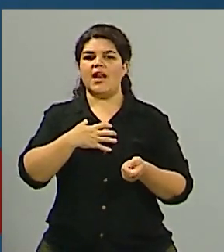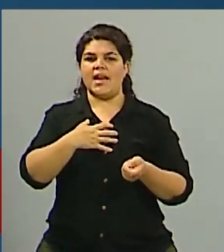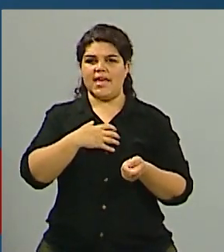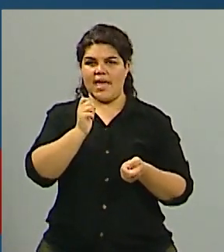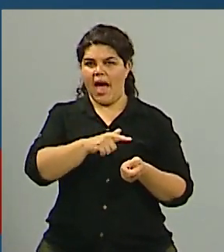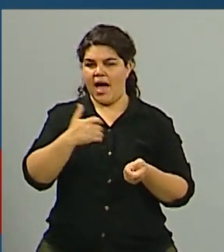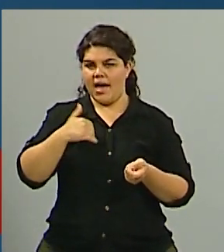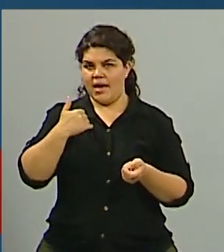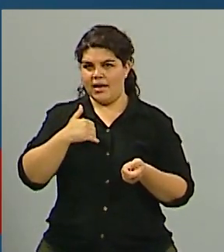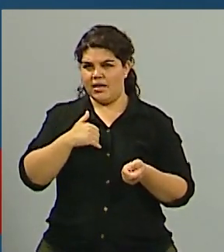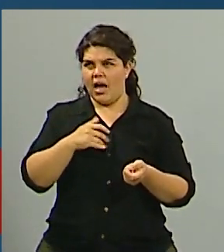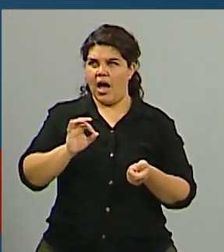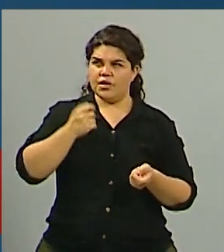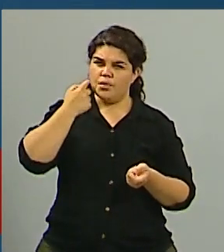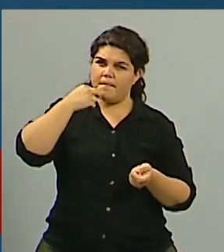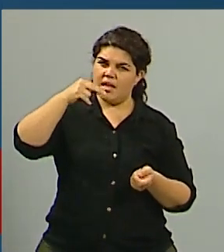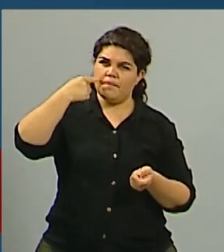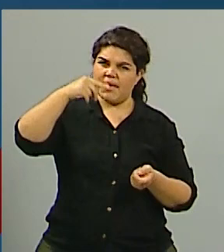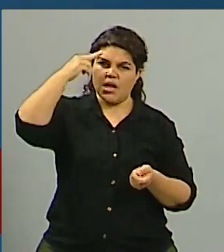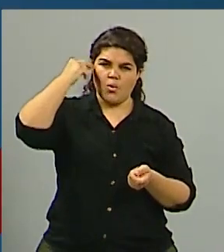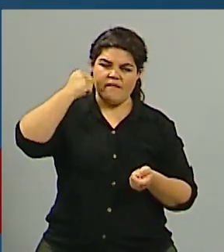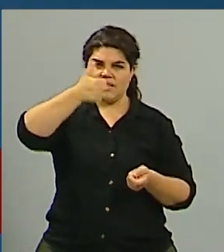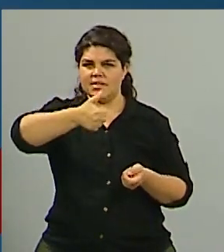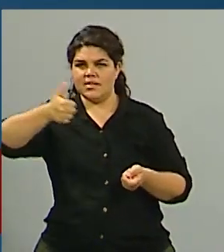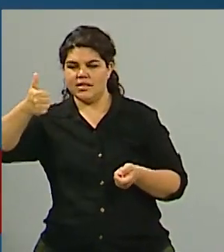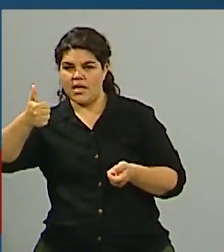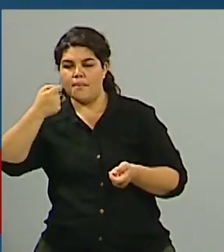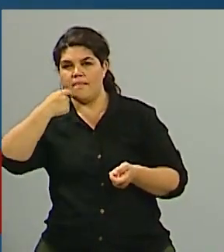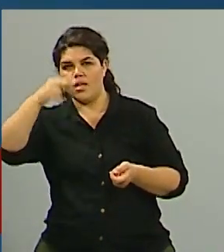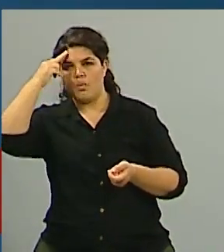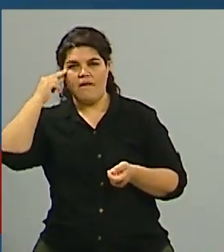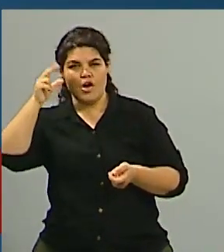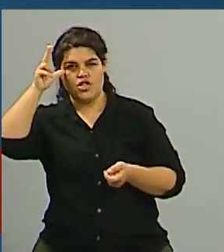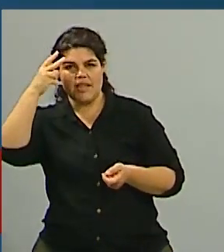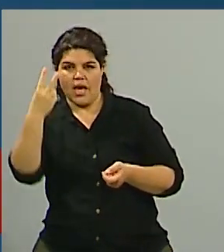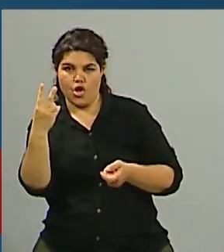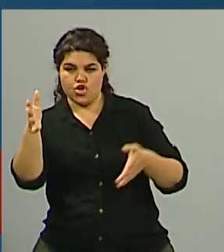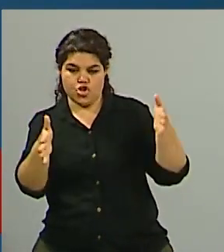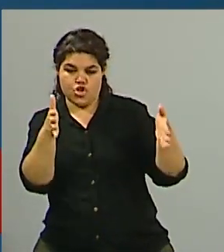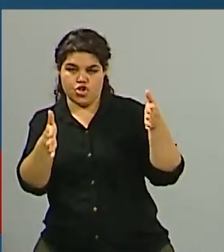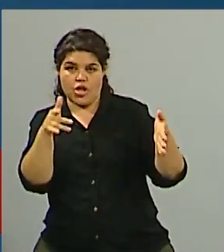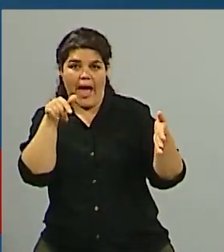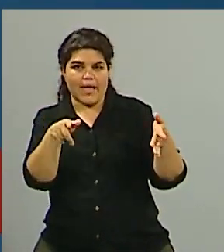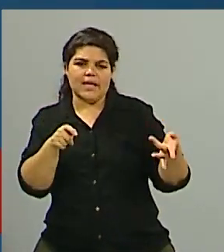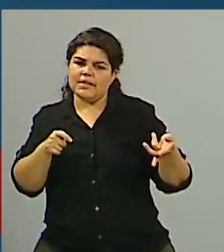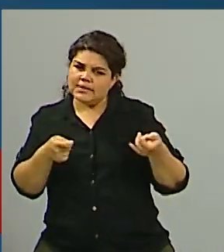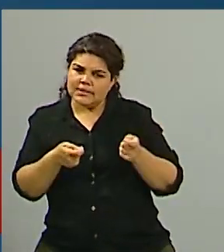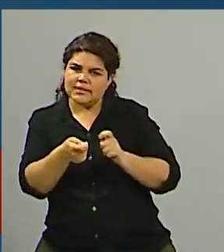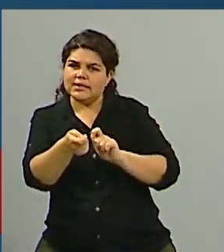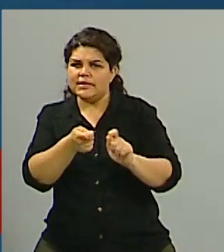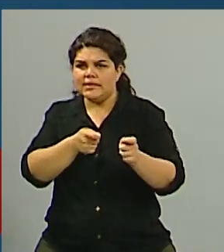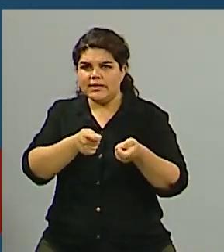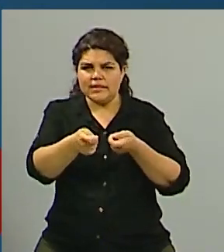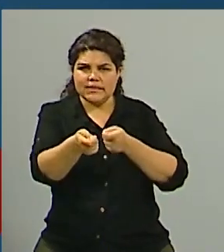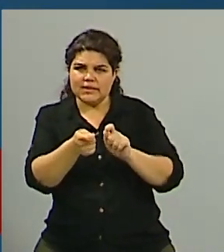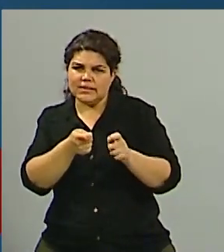ocasiones entre 1966 y 1982. Circunstancia que es muy desconocida.